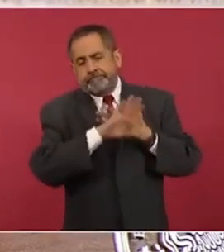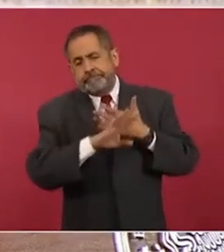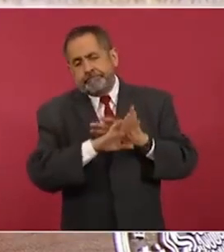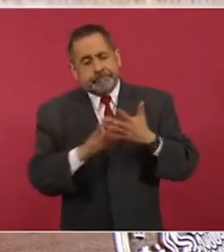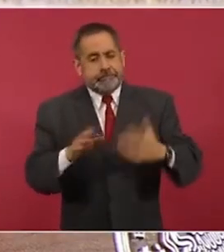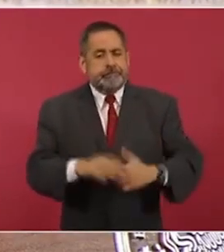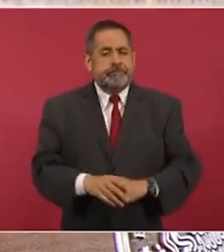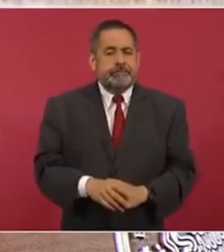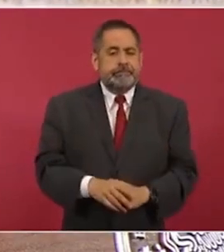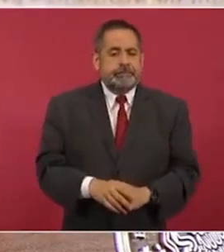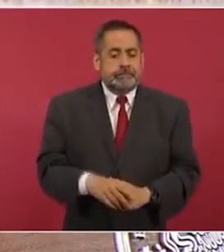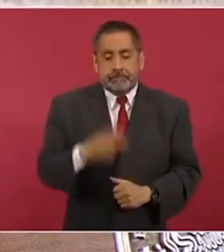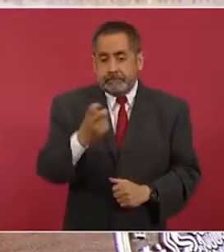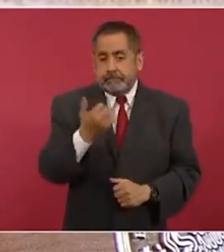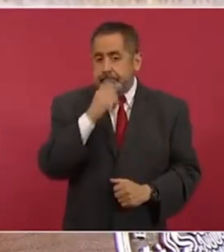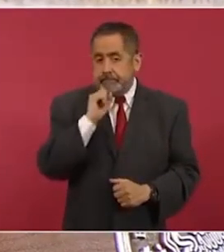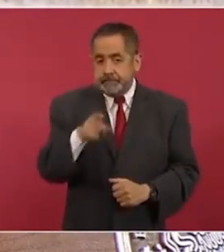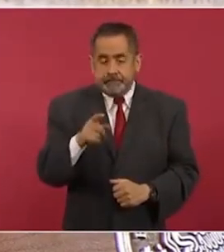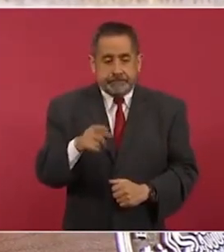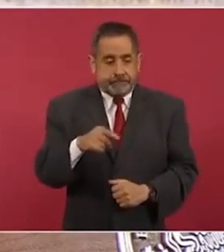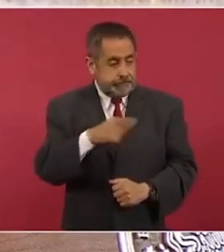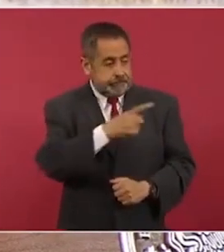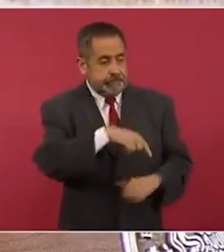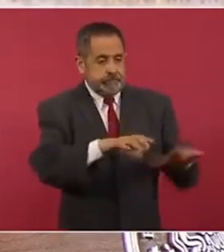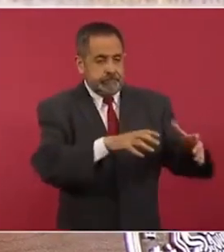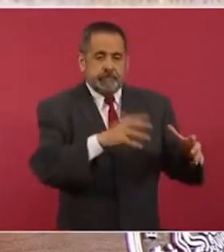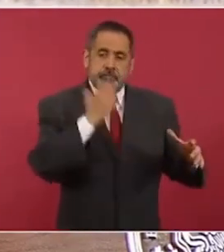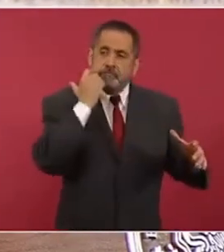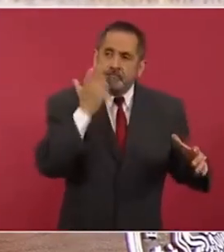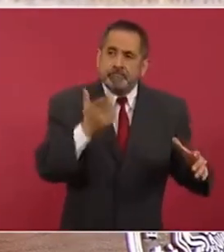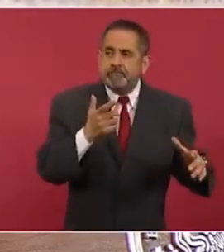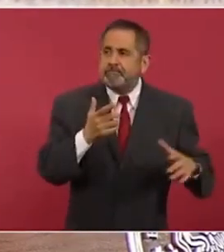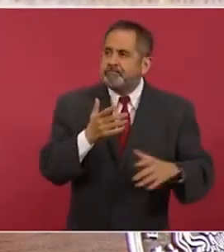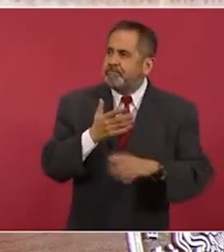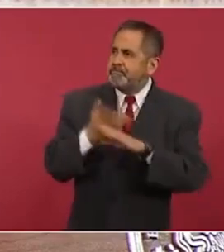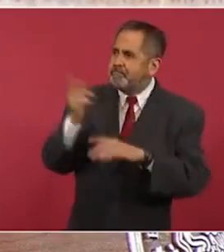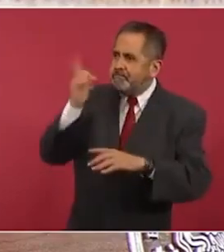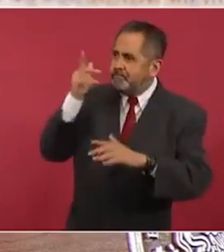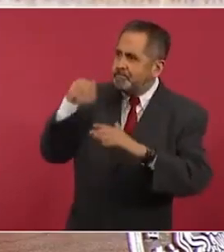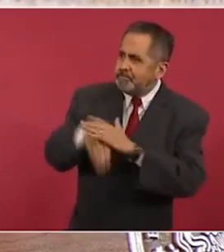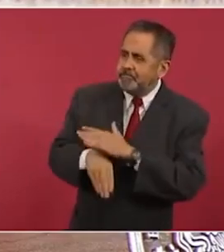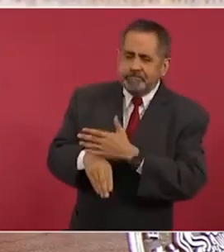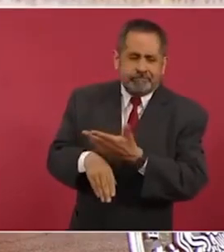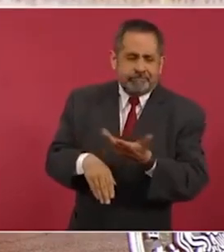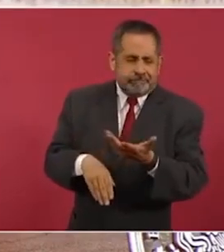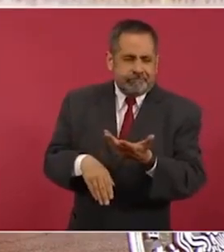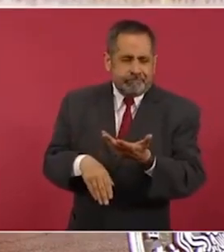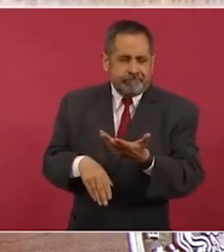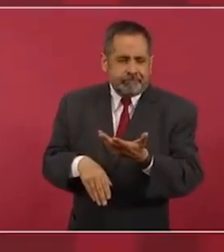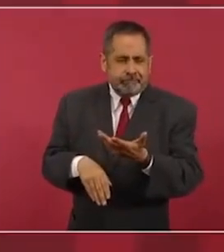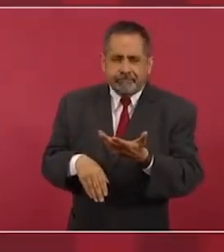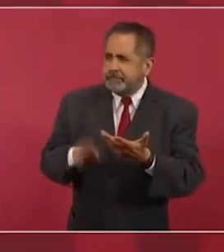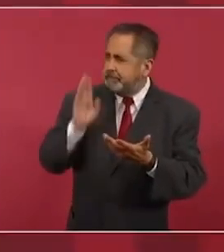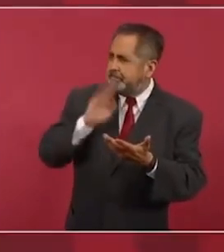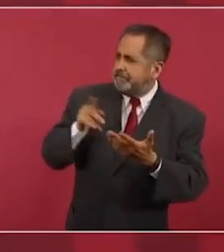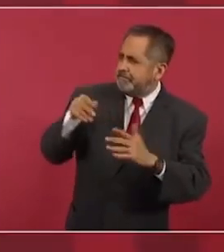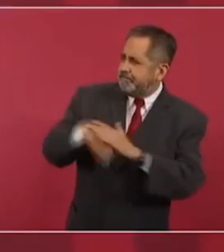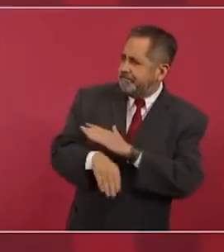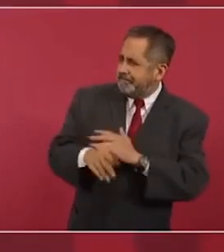Y ellos quisieran que quedáramos mal,